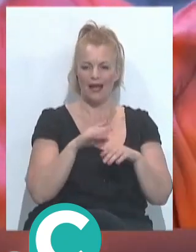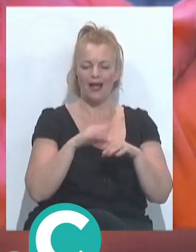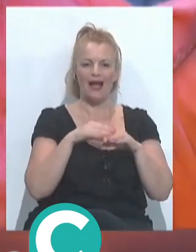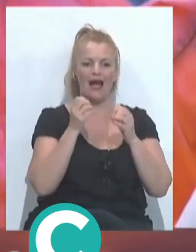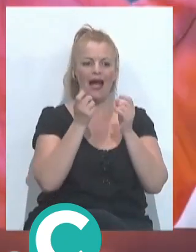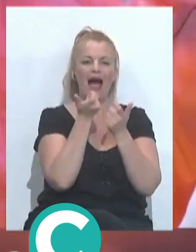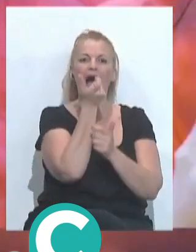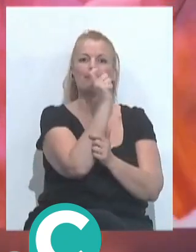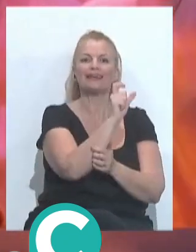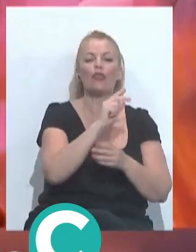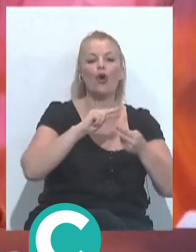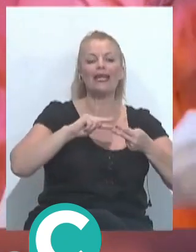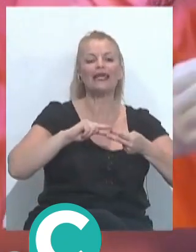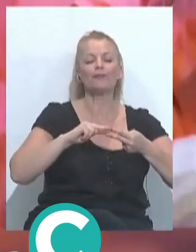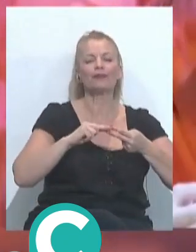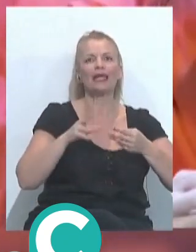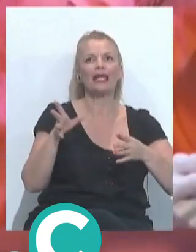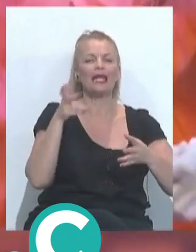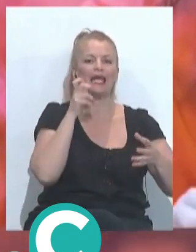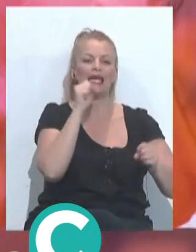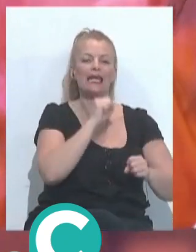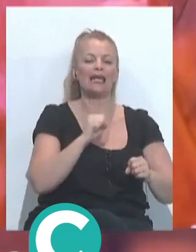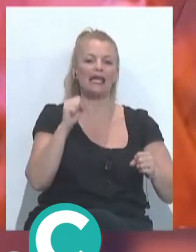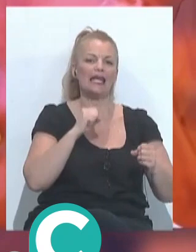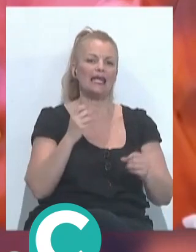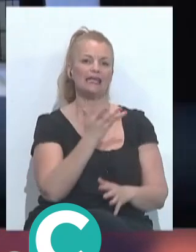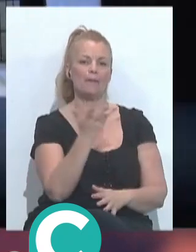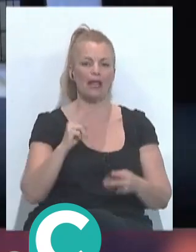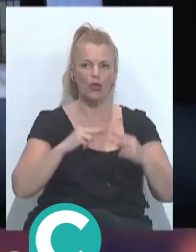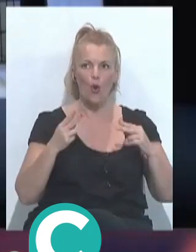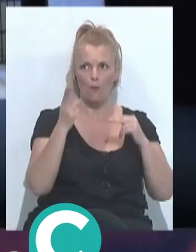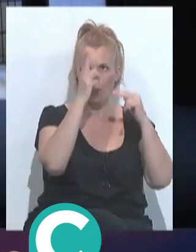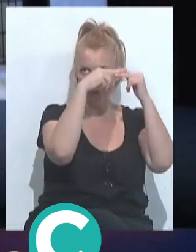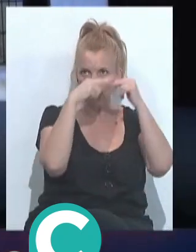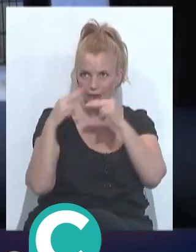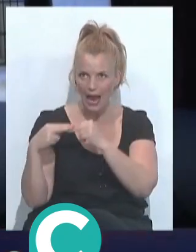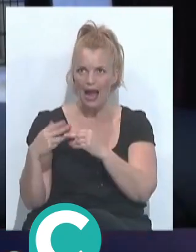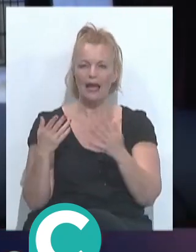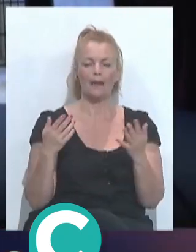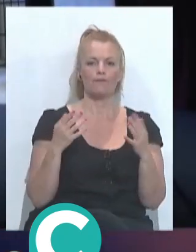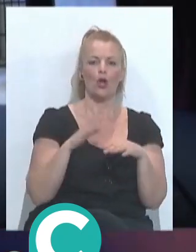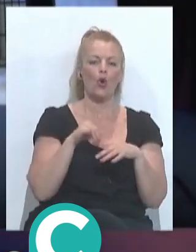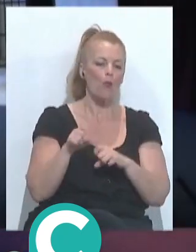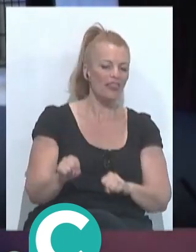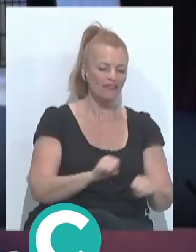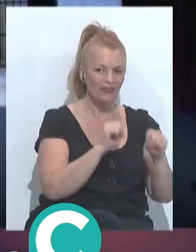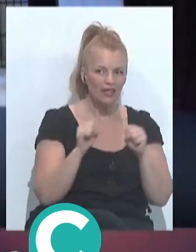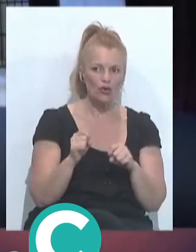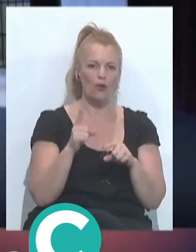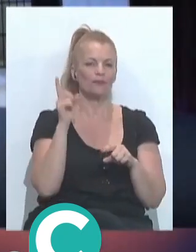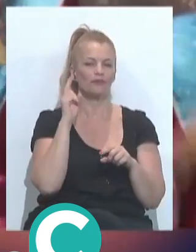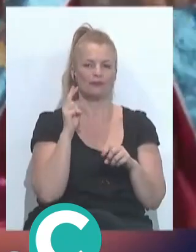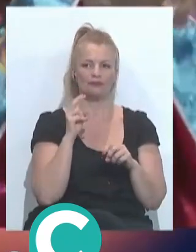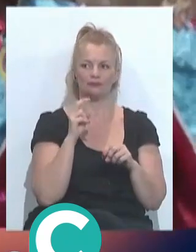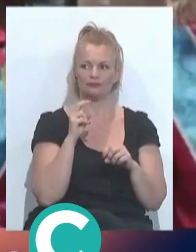pusieras apartado interpretación y tú dices, ¿cómo está el montaje? Bueno, ¿cómo ha defendido el paso